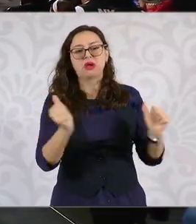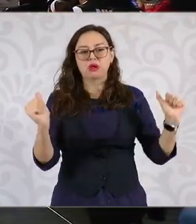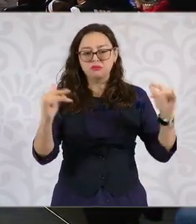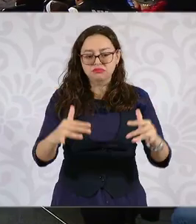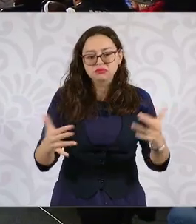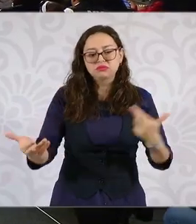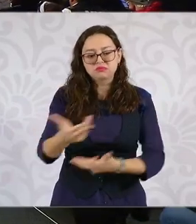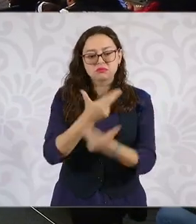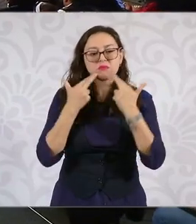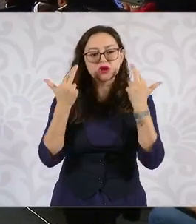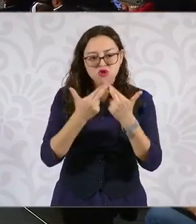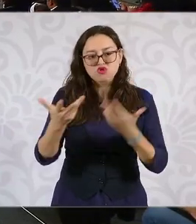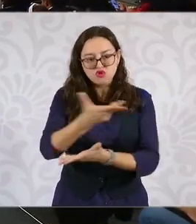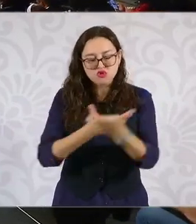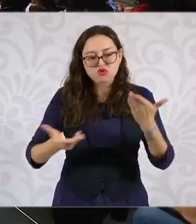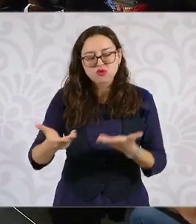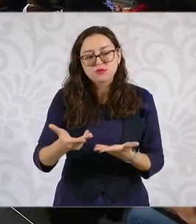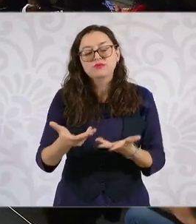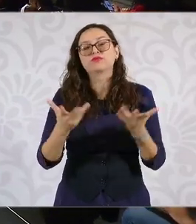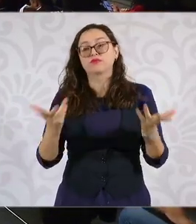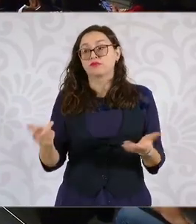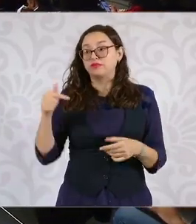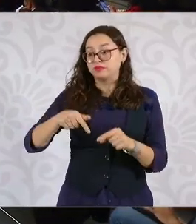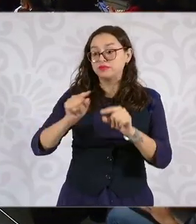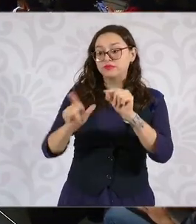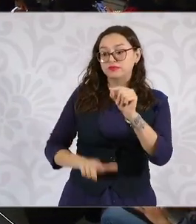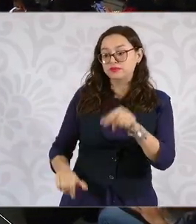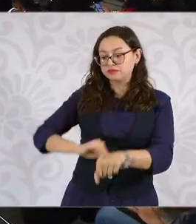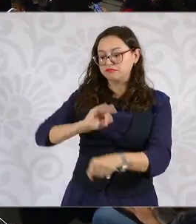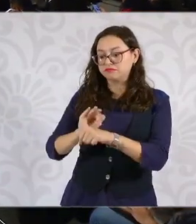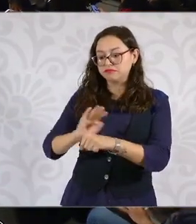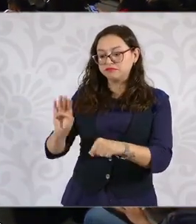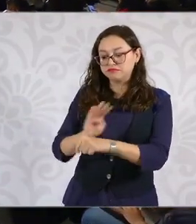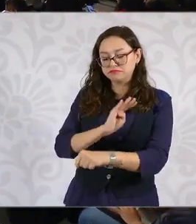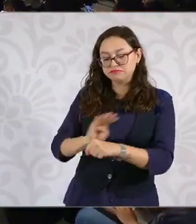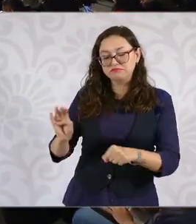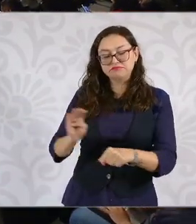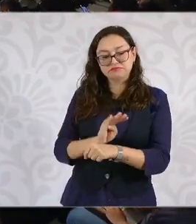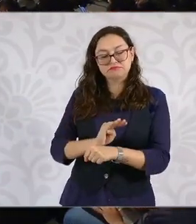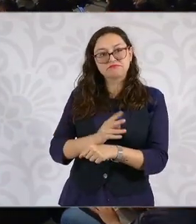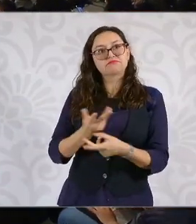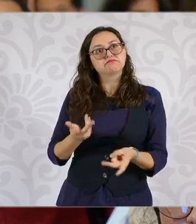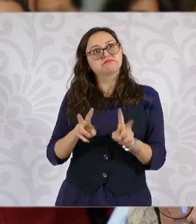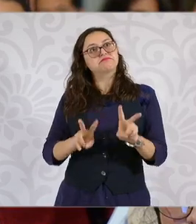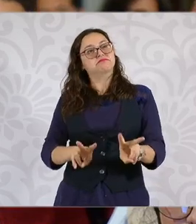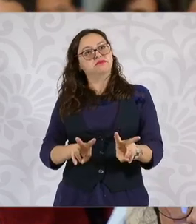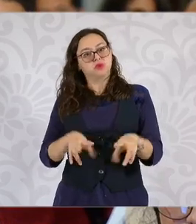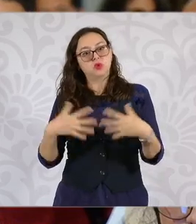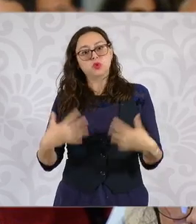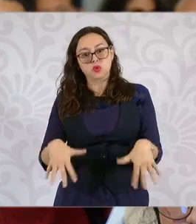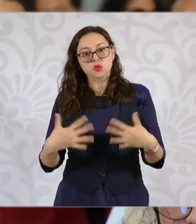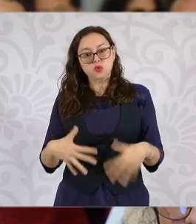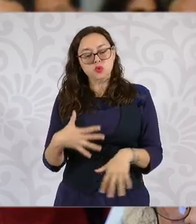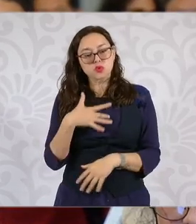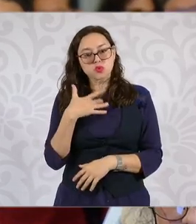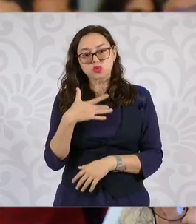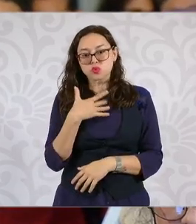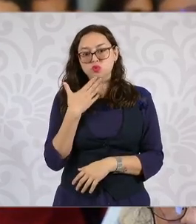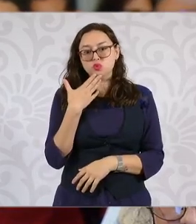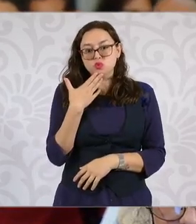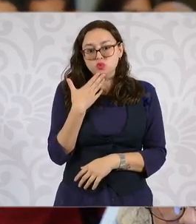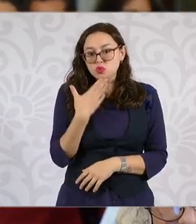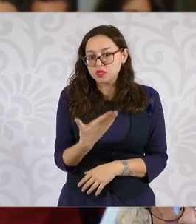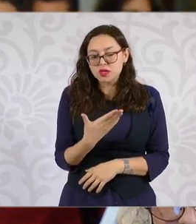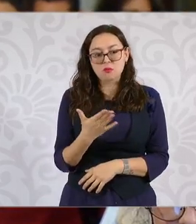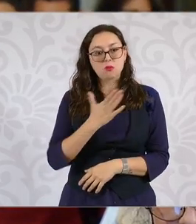México en medio del desarrollo de este diálogo que se realizó, ¿qué